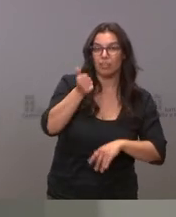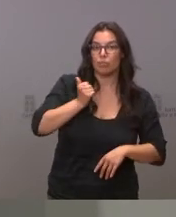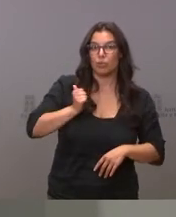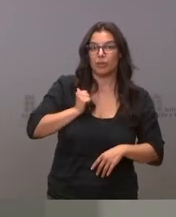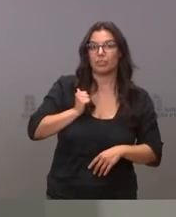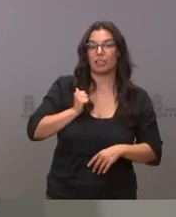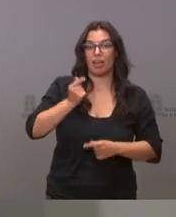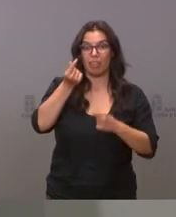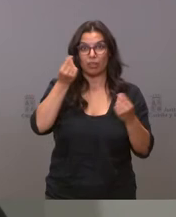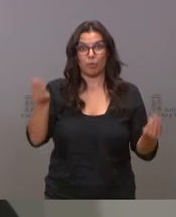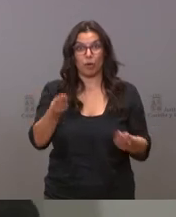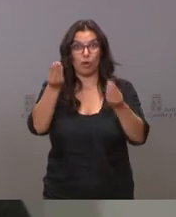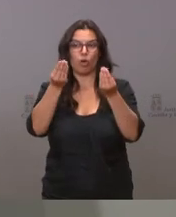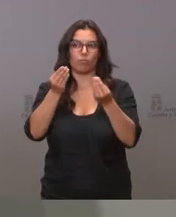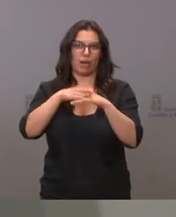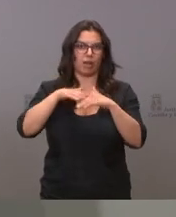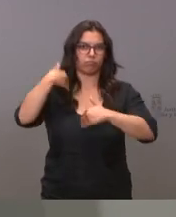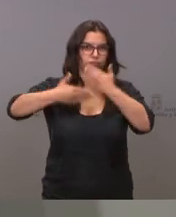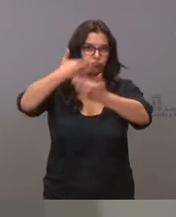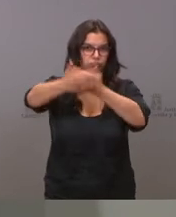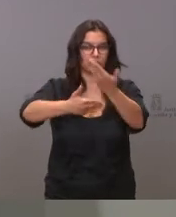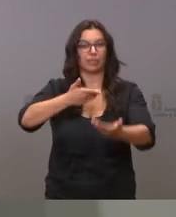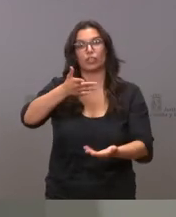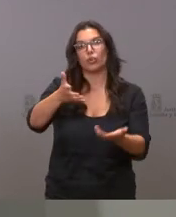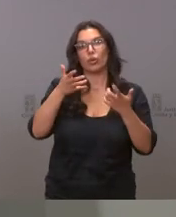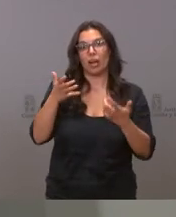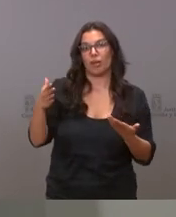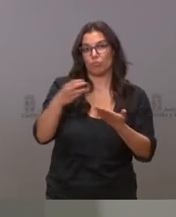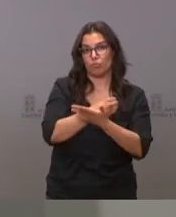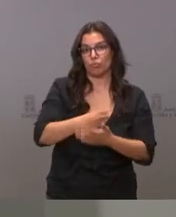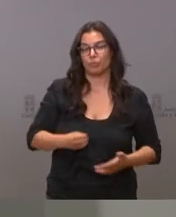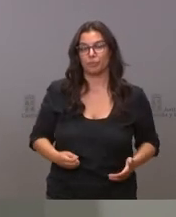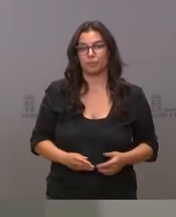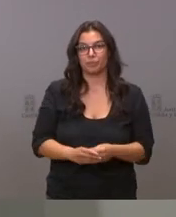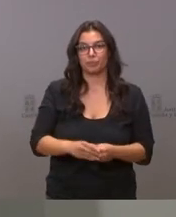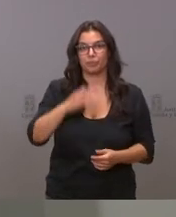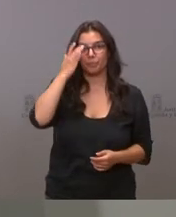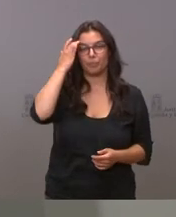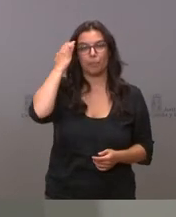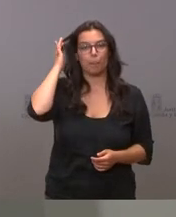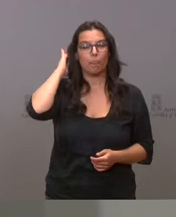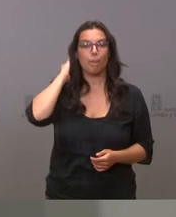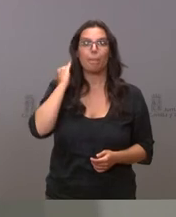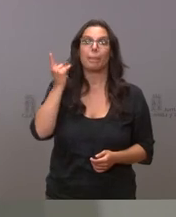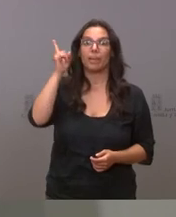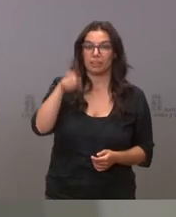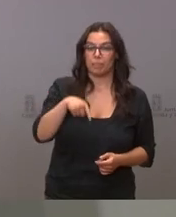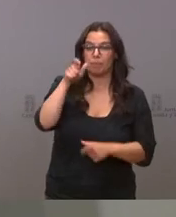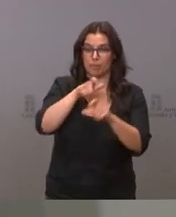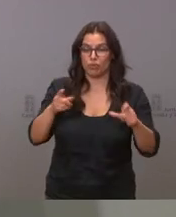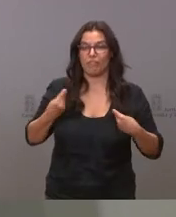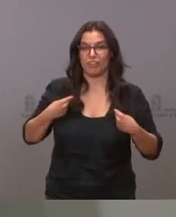buenas cifras que estamos teniendo yo creo que eso va en beneficio de todos los ciudadanos también de los ciudadanos de Ávila